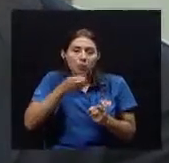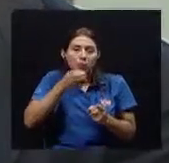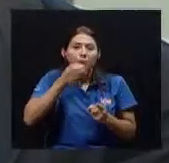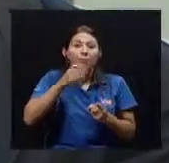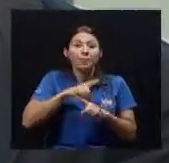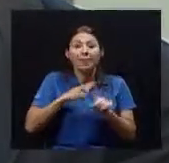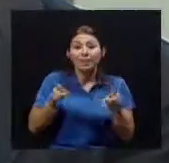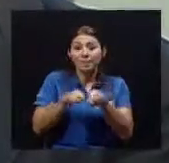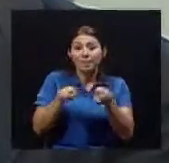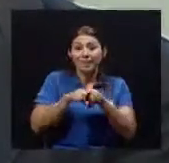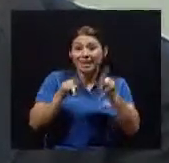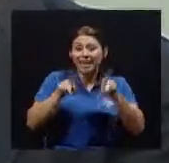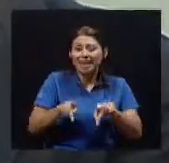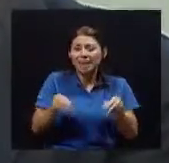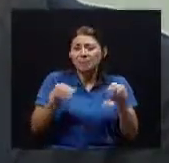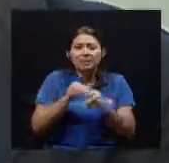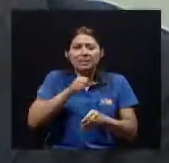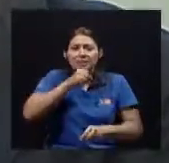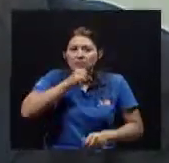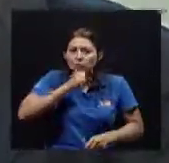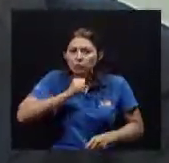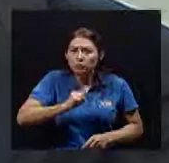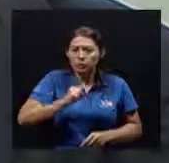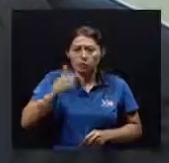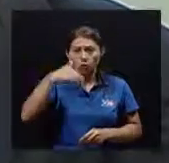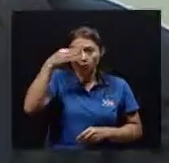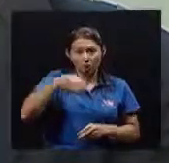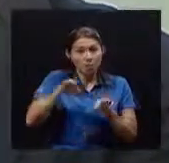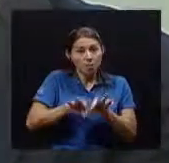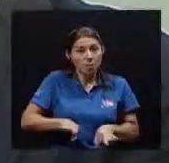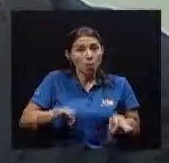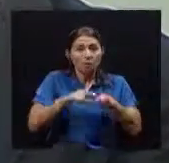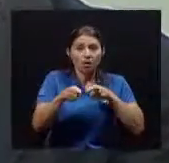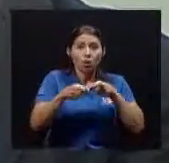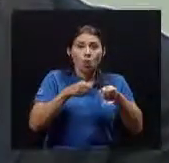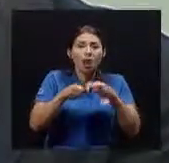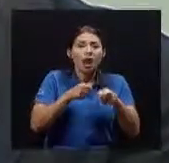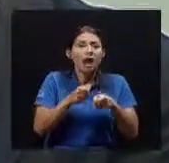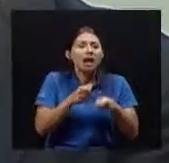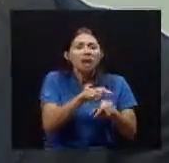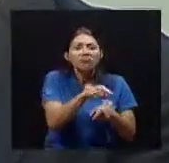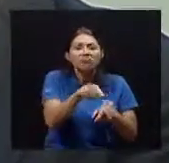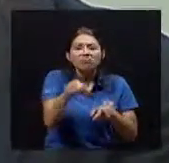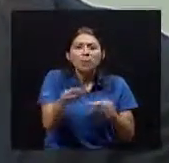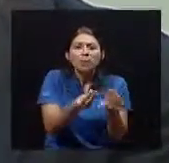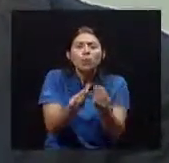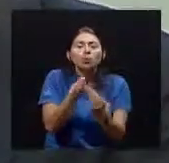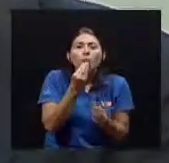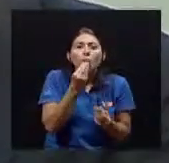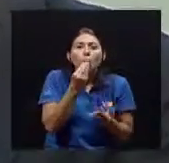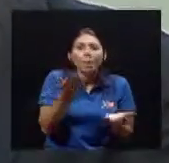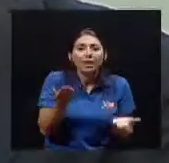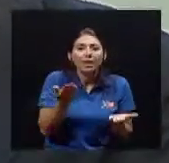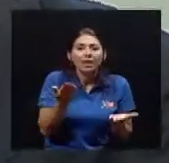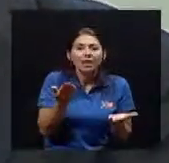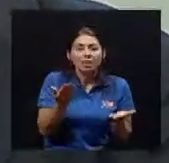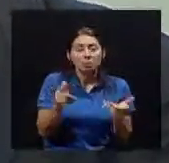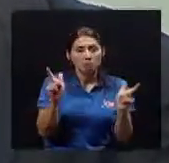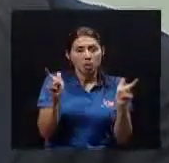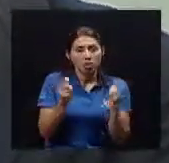Bastante avanzada También me imagino Pues sería importante Controlar el tipo De dieta Una dieta Baja en